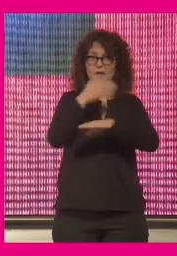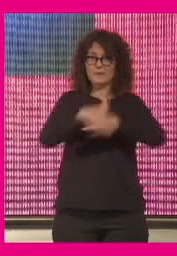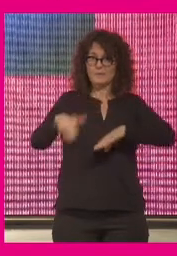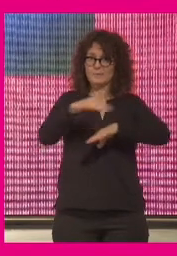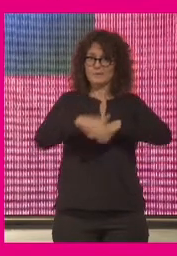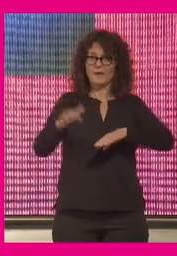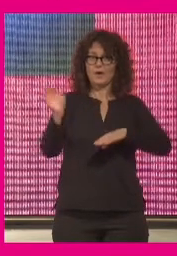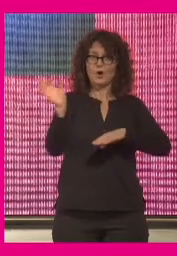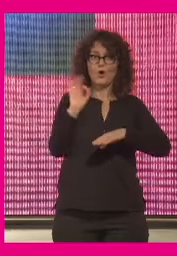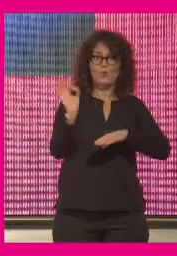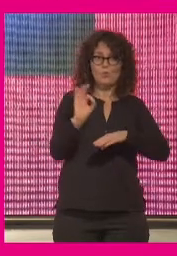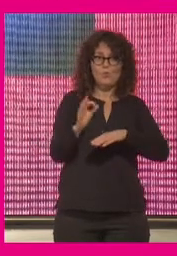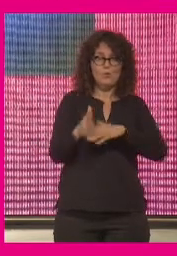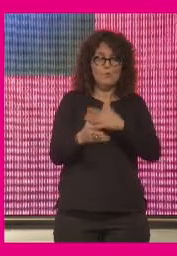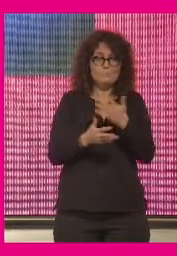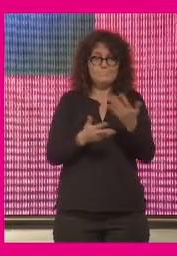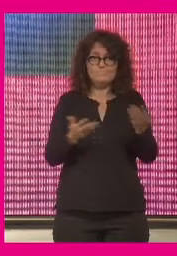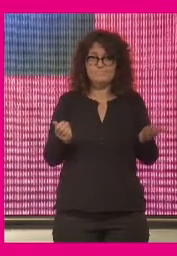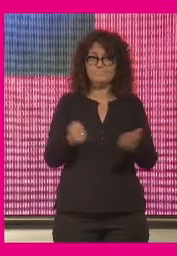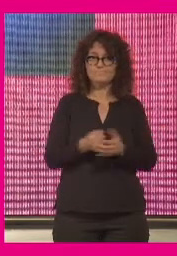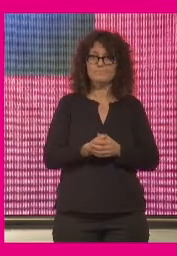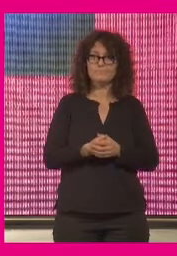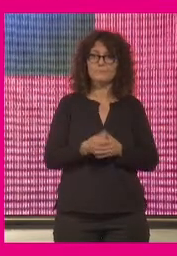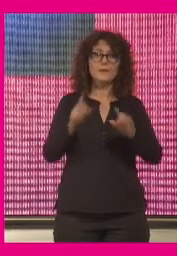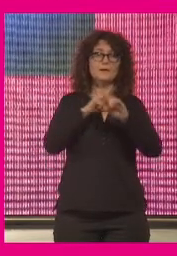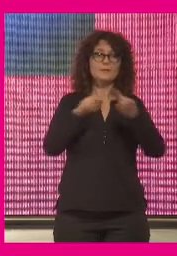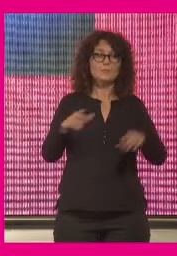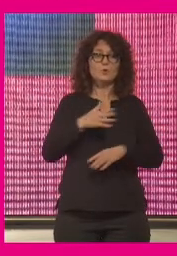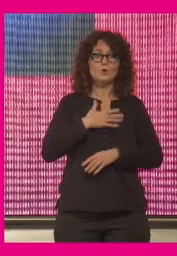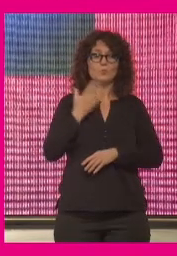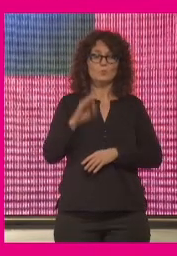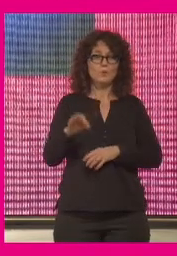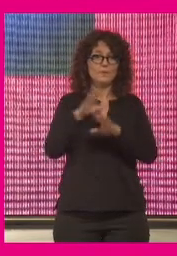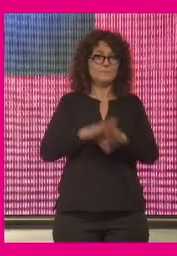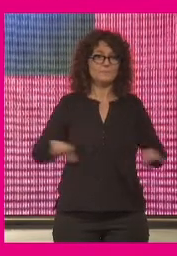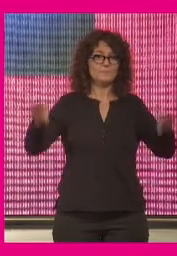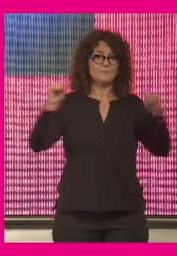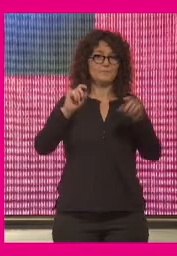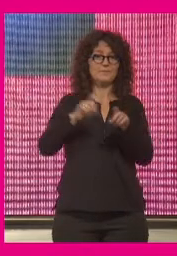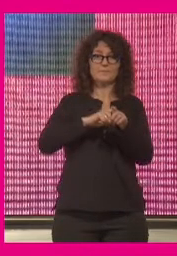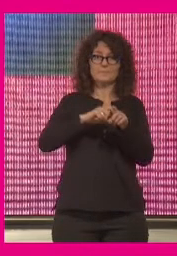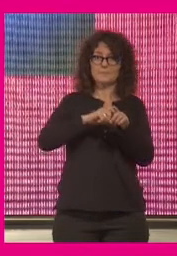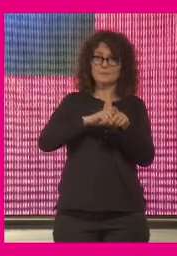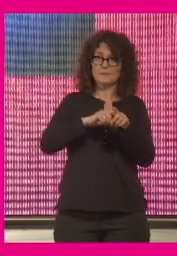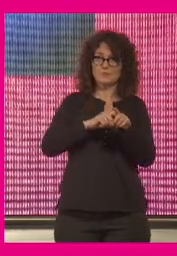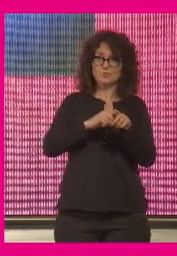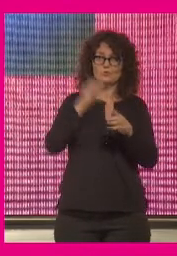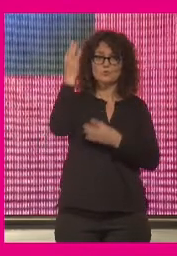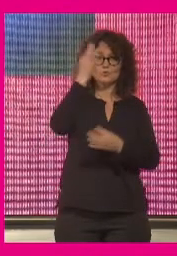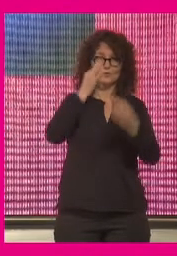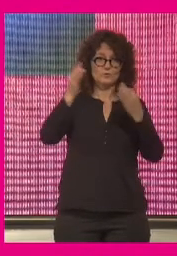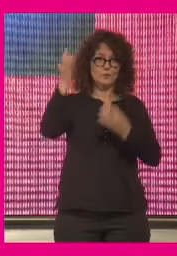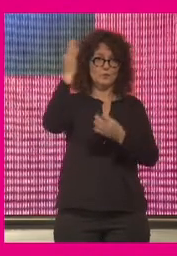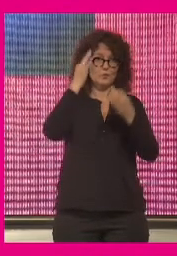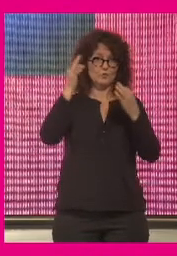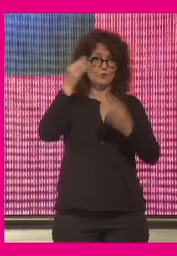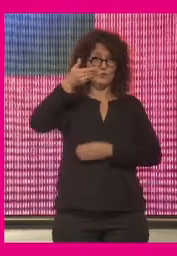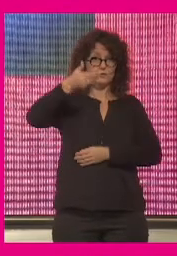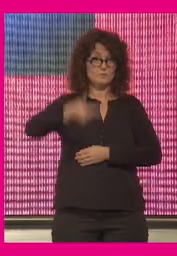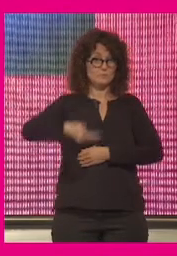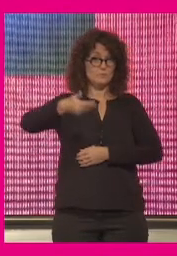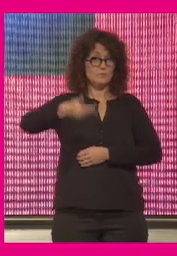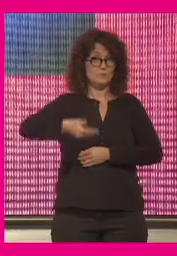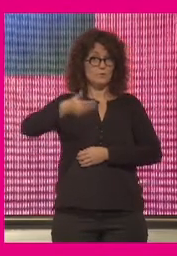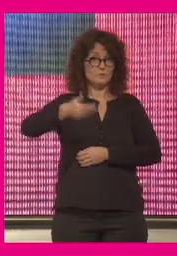desmentida e incapaz por ejemplo de entender los sesgos propios de esos datos que son tan tan relevantes